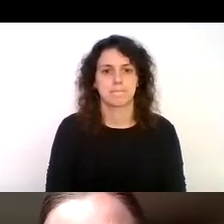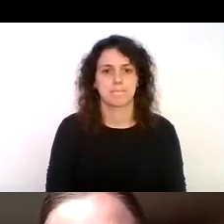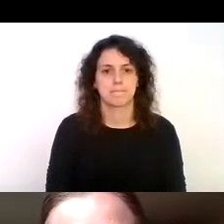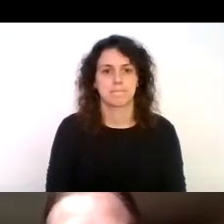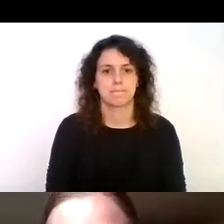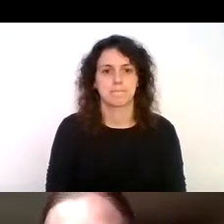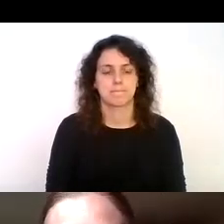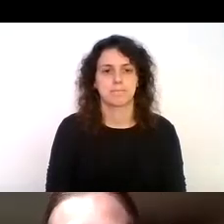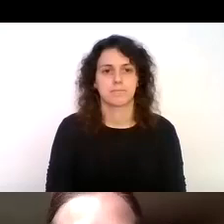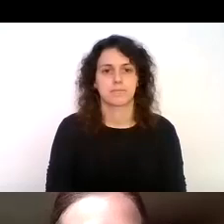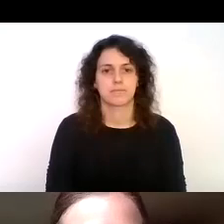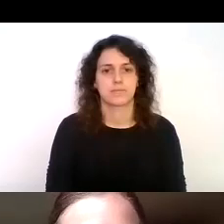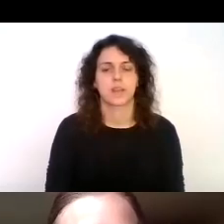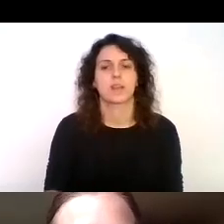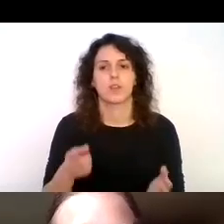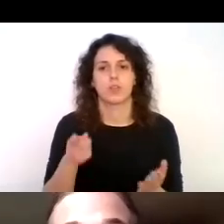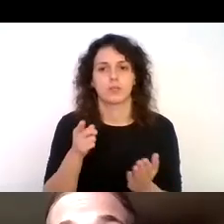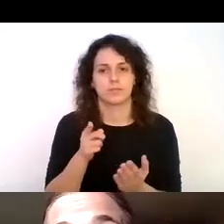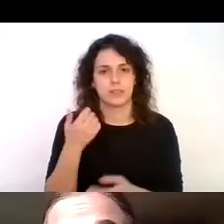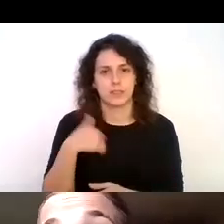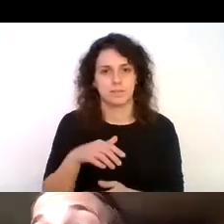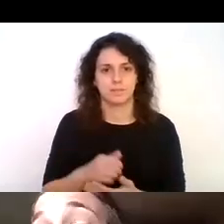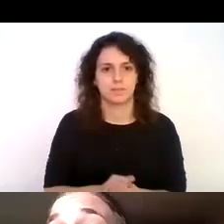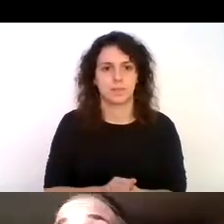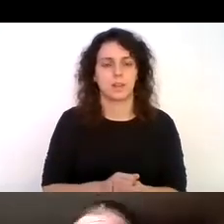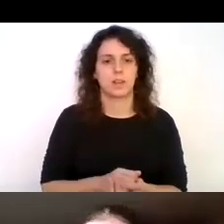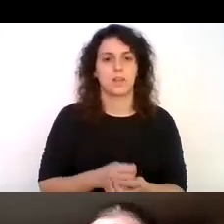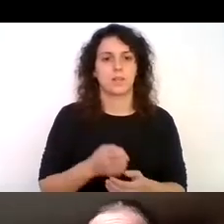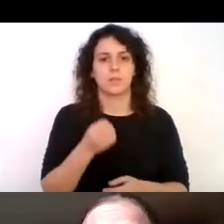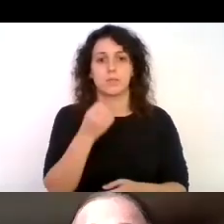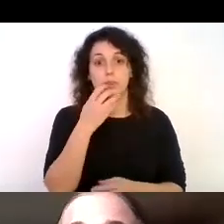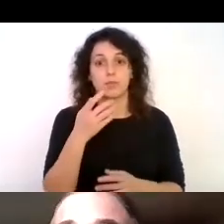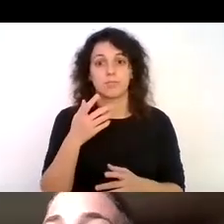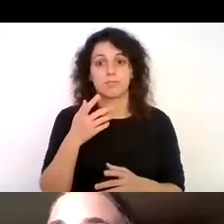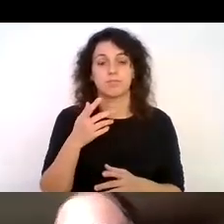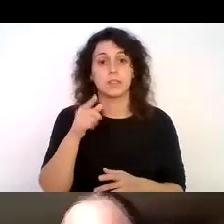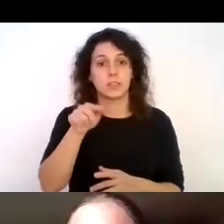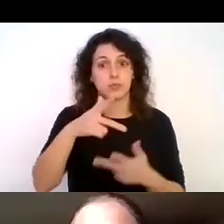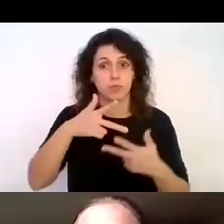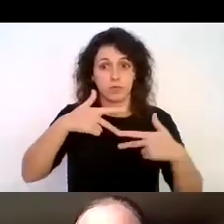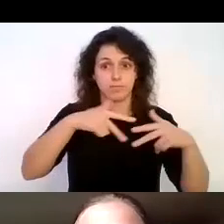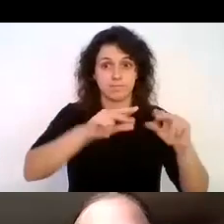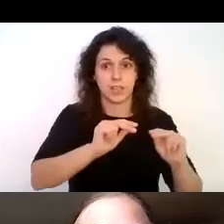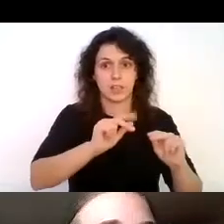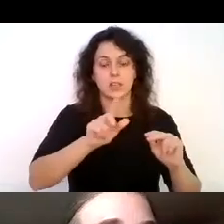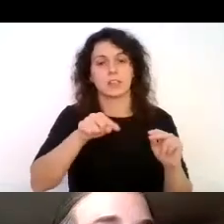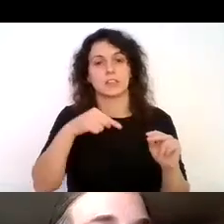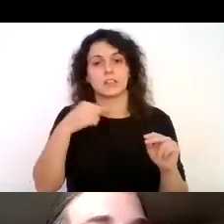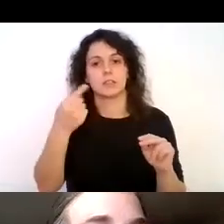desde aquí entonces y bueno después de eso obviamente más uno